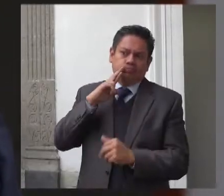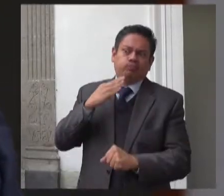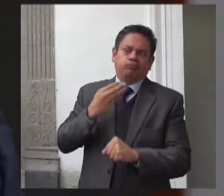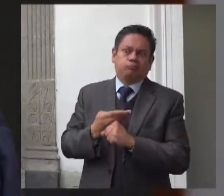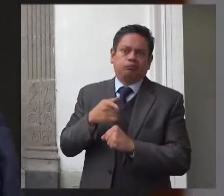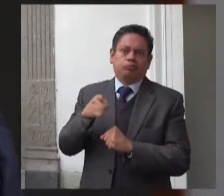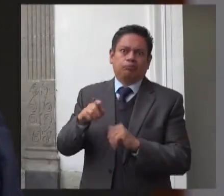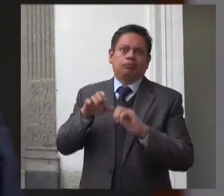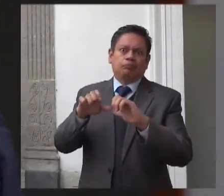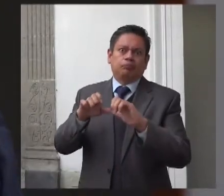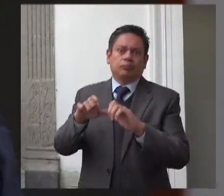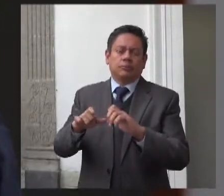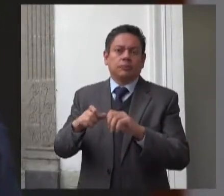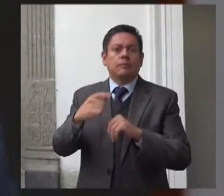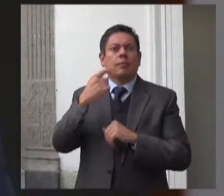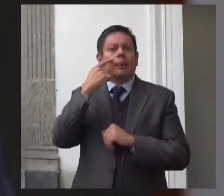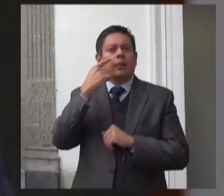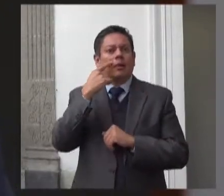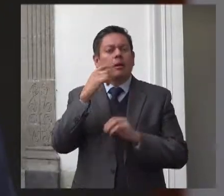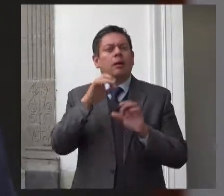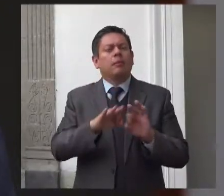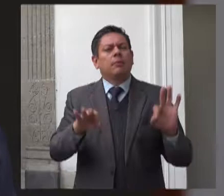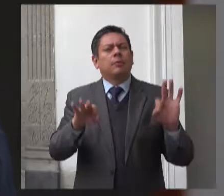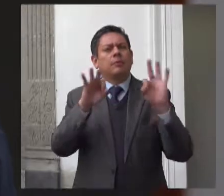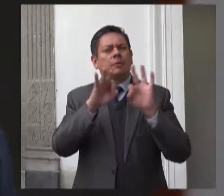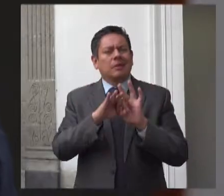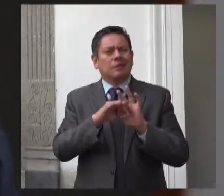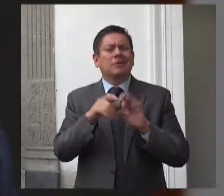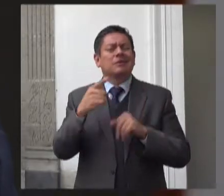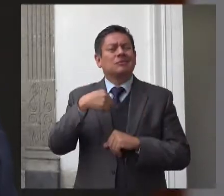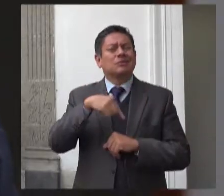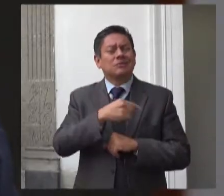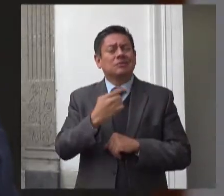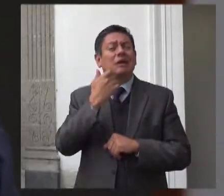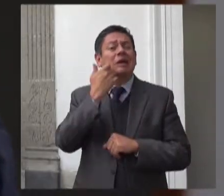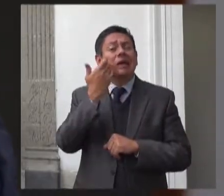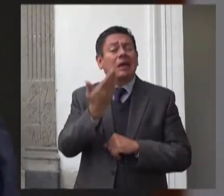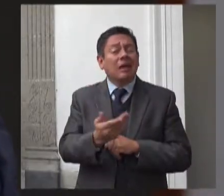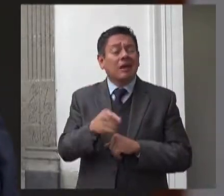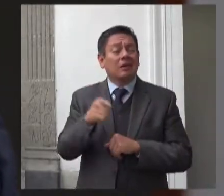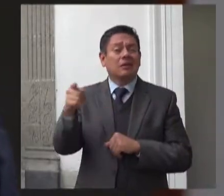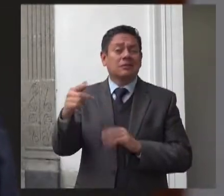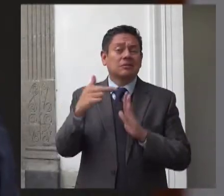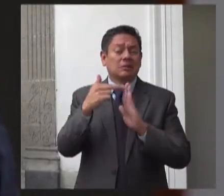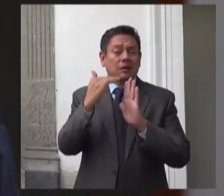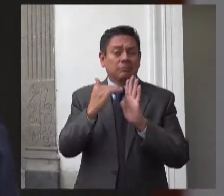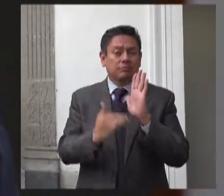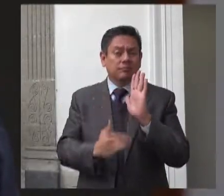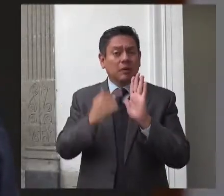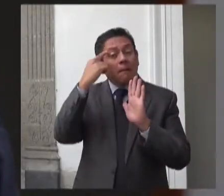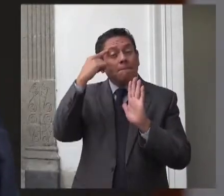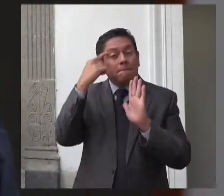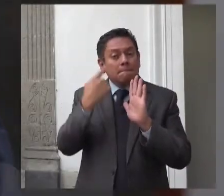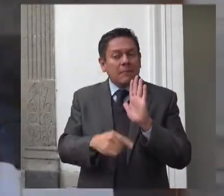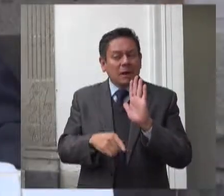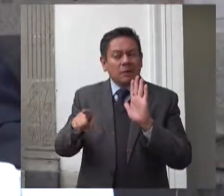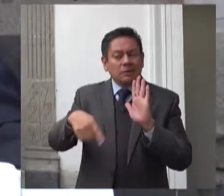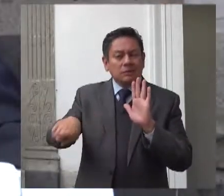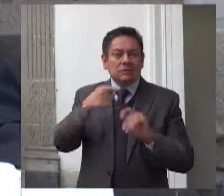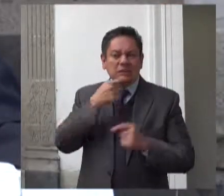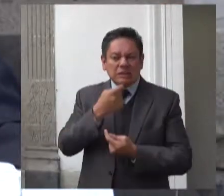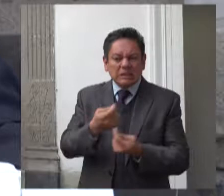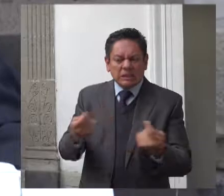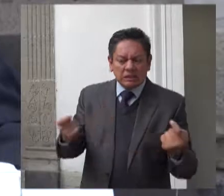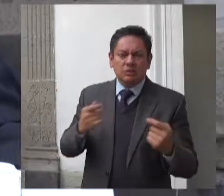un estándar de protección ineludible lo constituye la adopción de medidas de